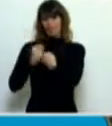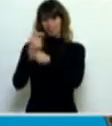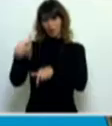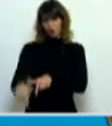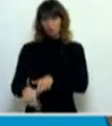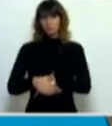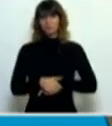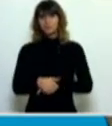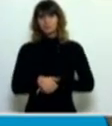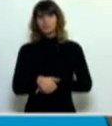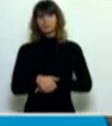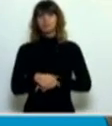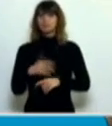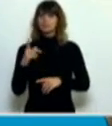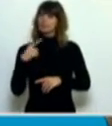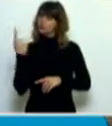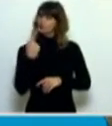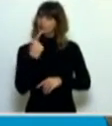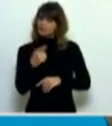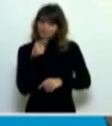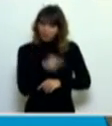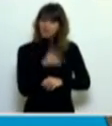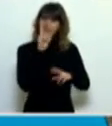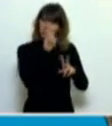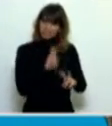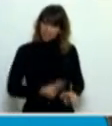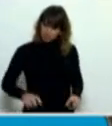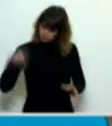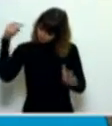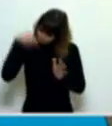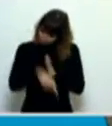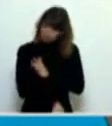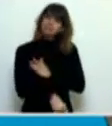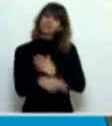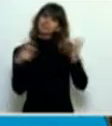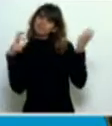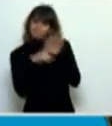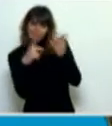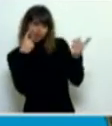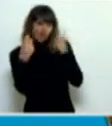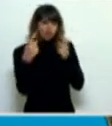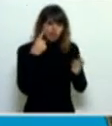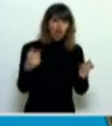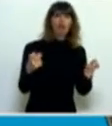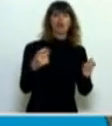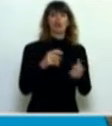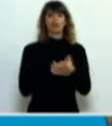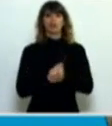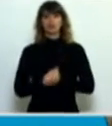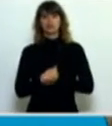cuando hablamos de que esa investigación, esa fiscalización y esas auditorías